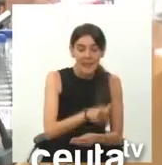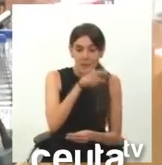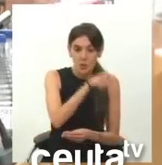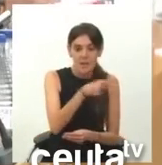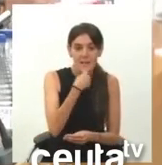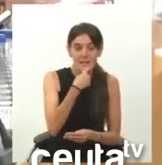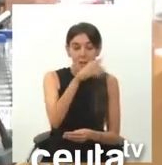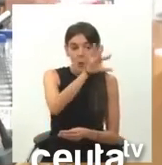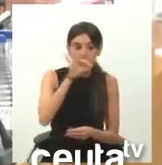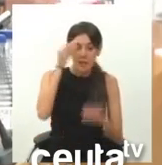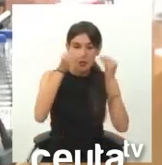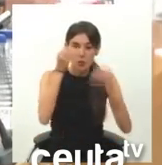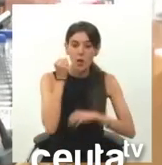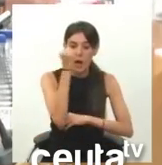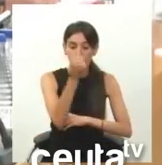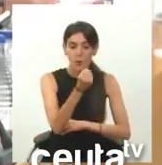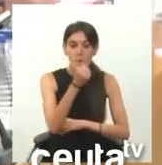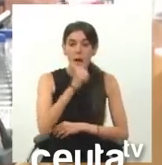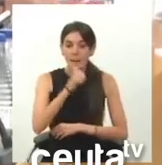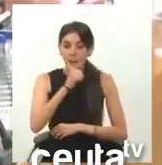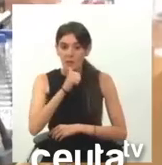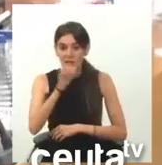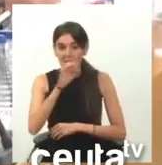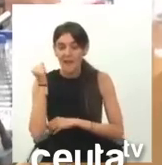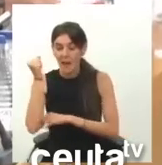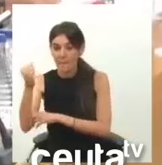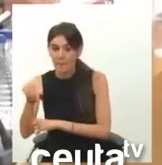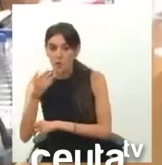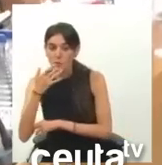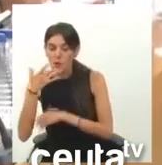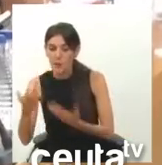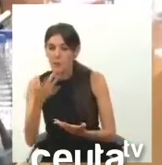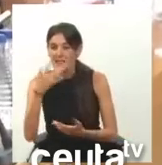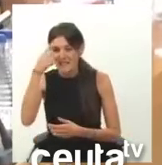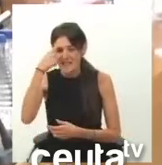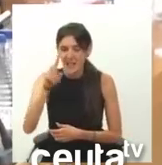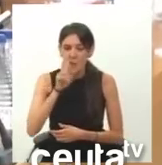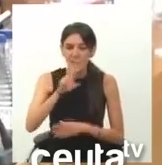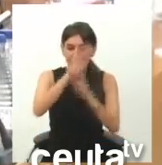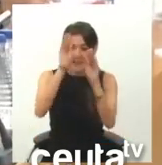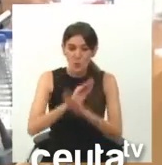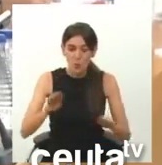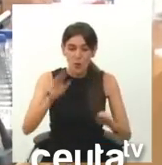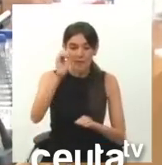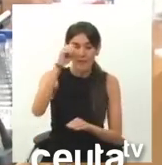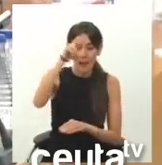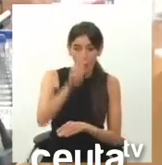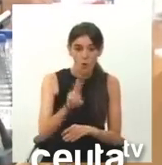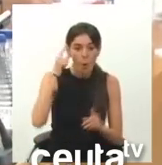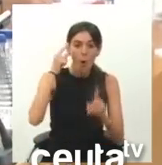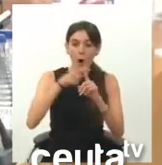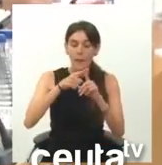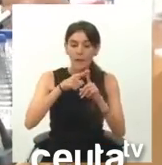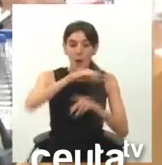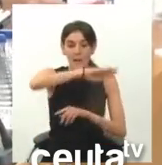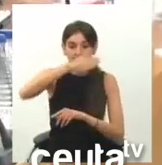tomar una decisión de apoyo a Pedro Sánchez y de apoyo a que se violen resoluciones de la ONU para tomar el